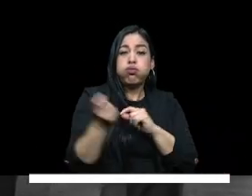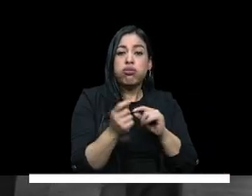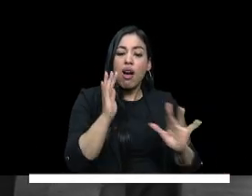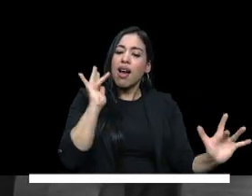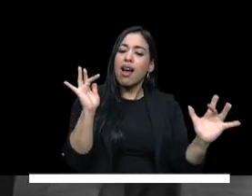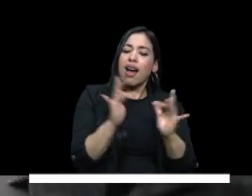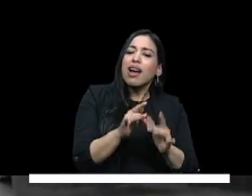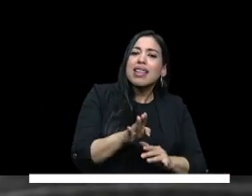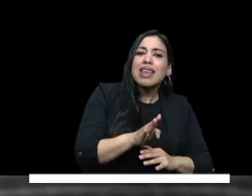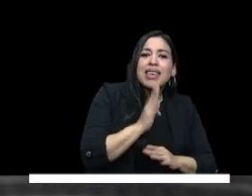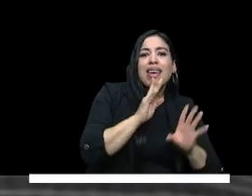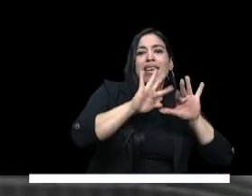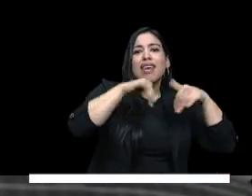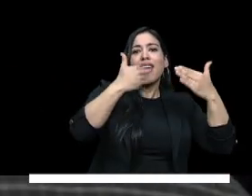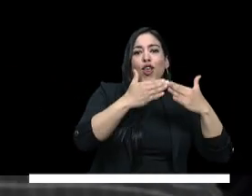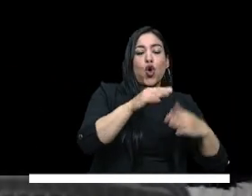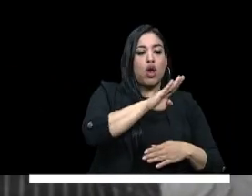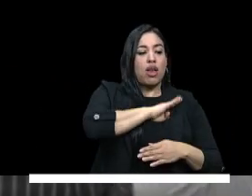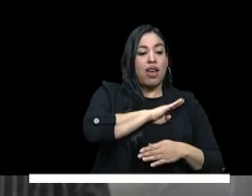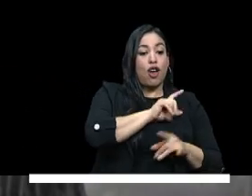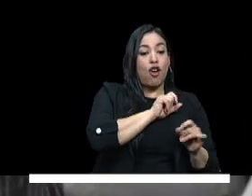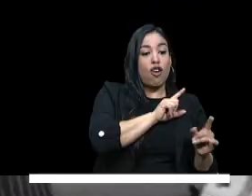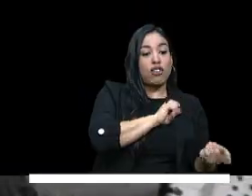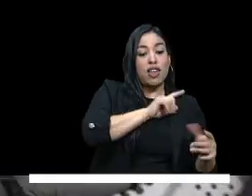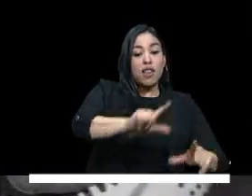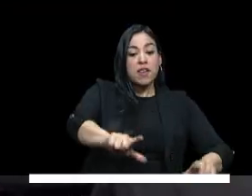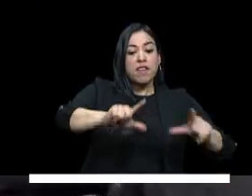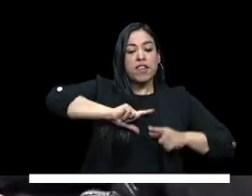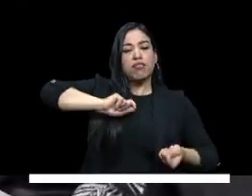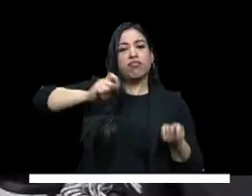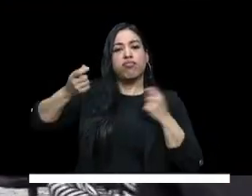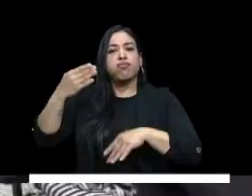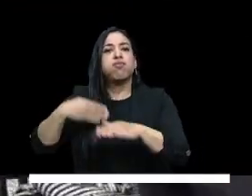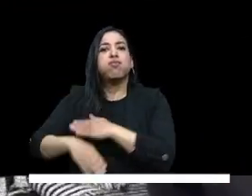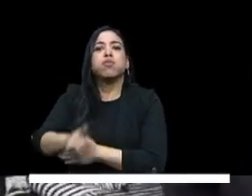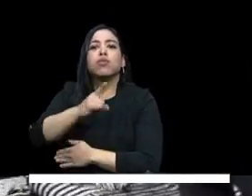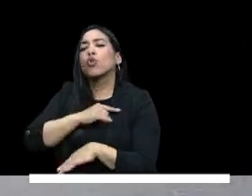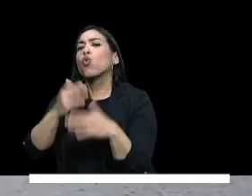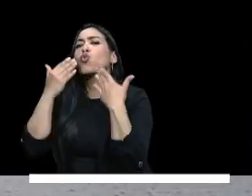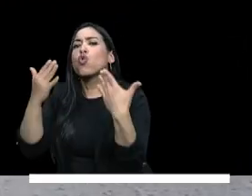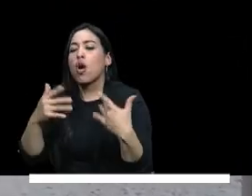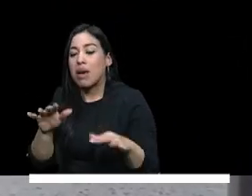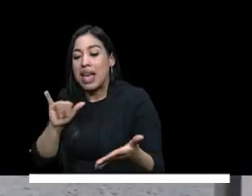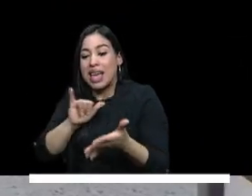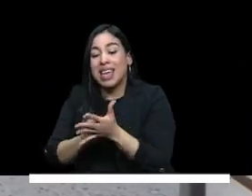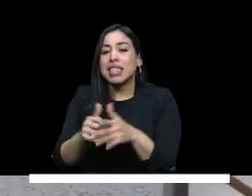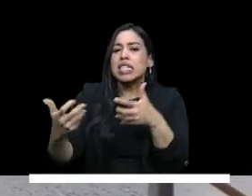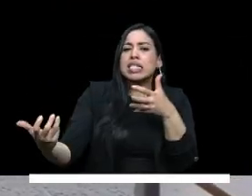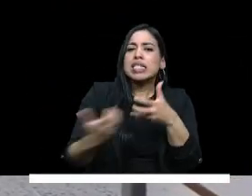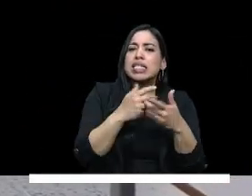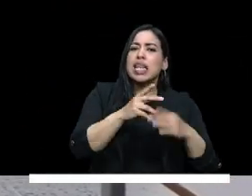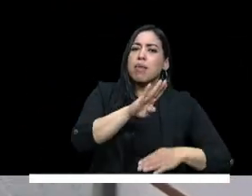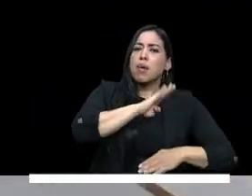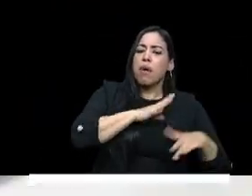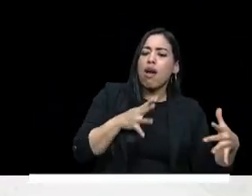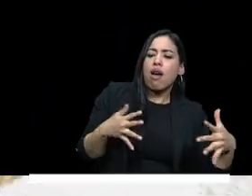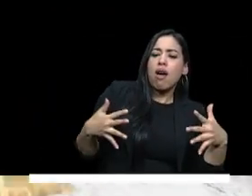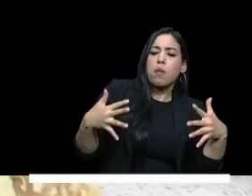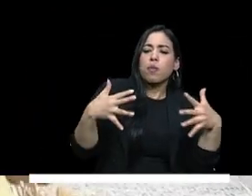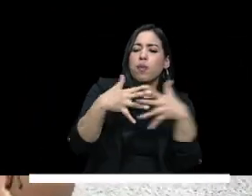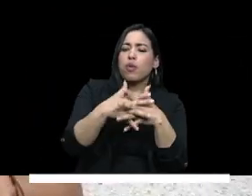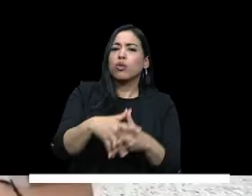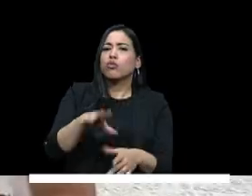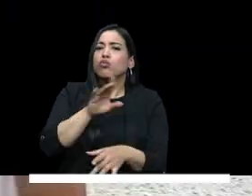y adecuada de la educación media a la superior el reto está ¿cómo se articularán los sistemas educativos y el